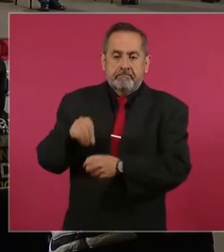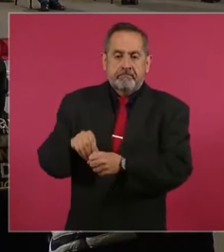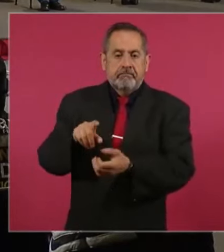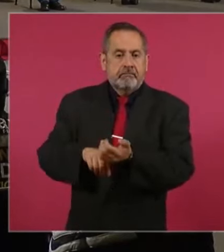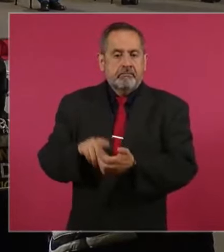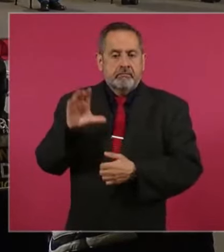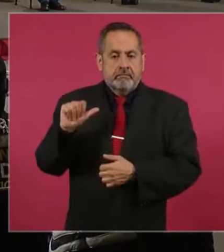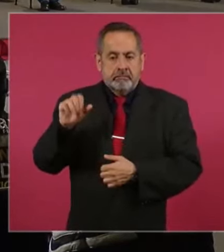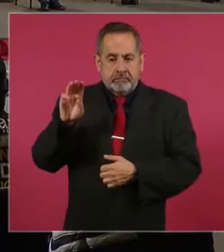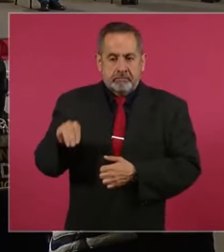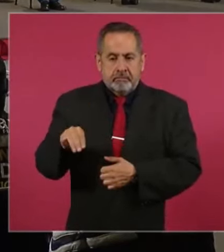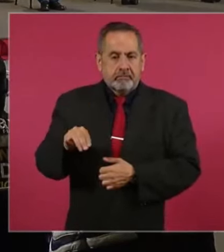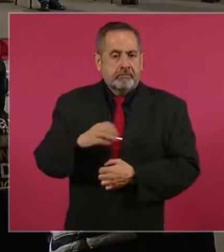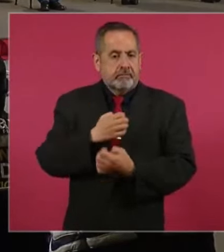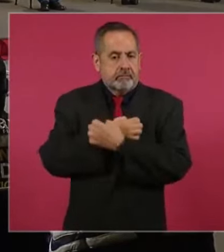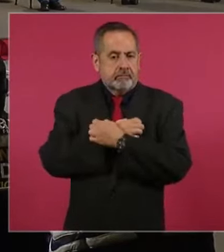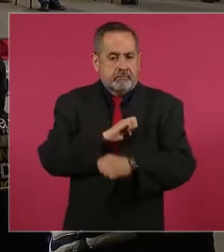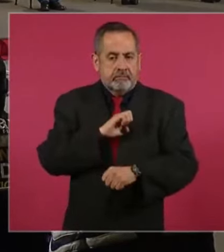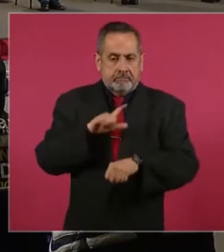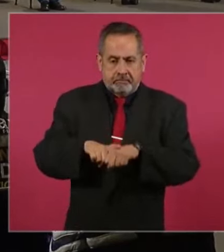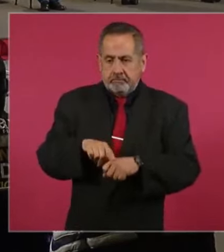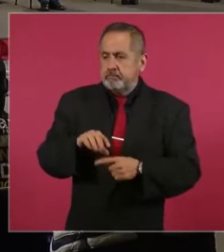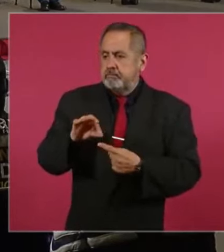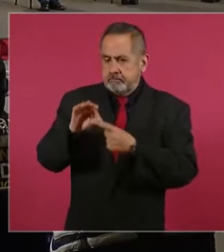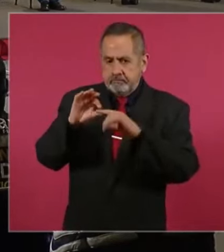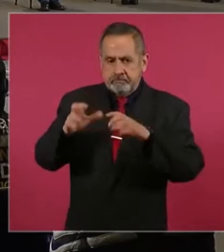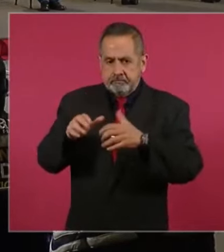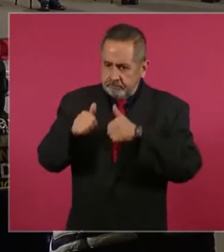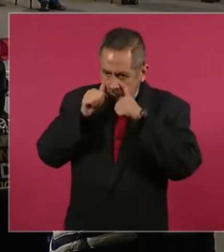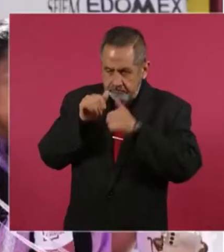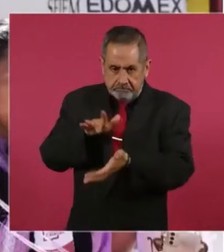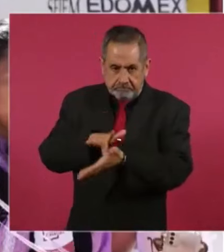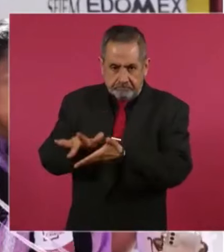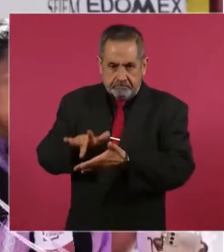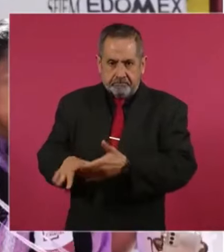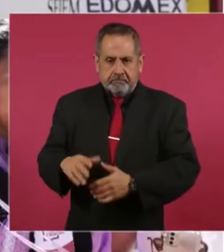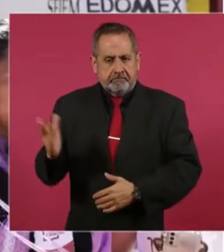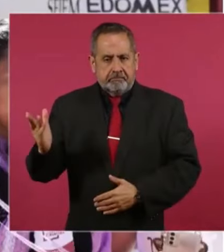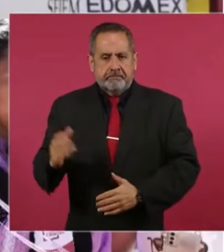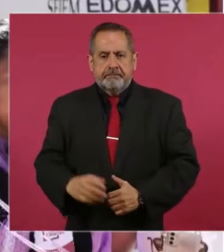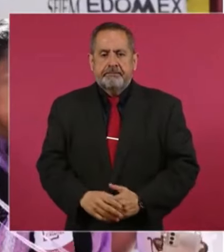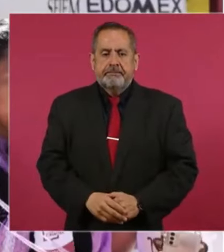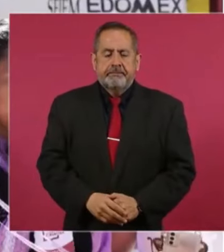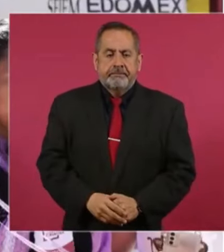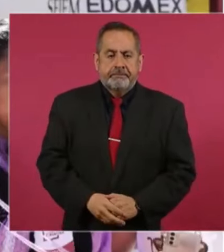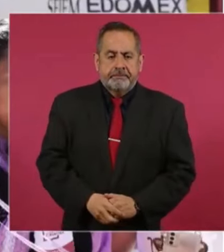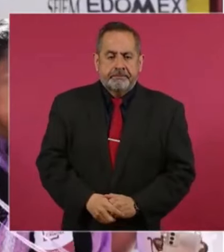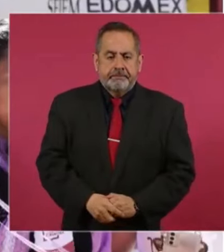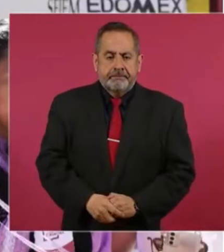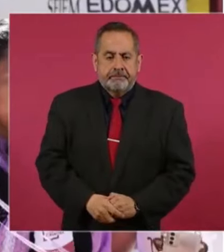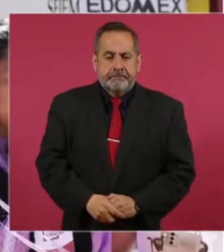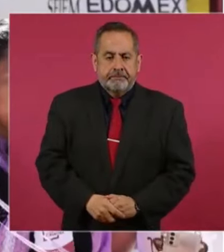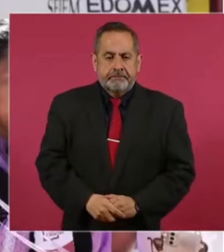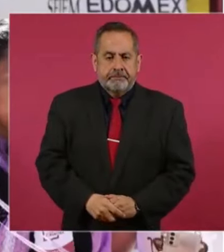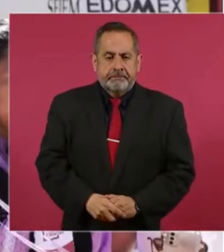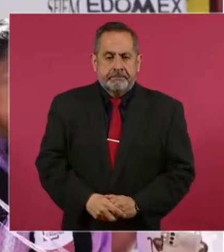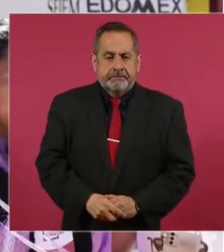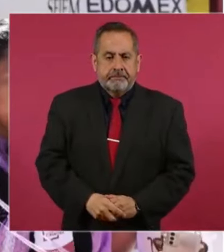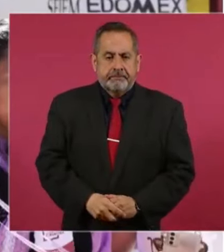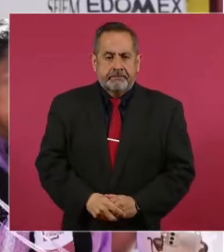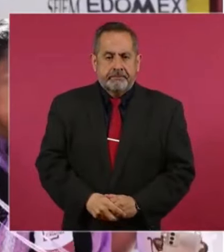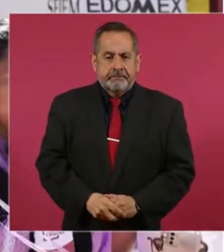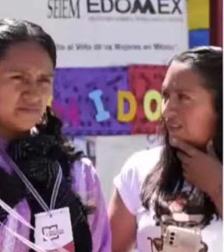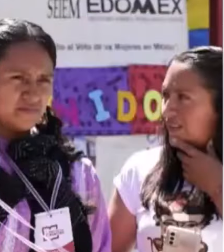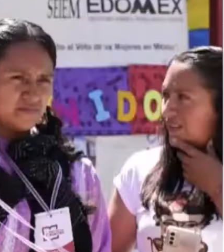múltiple de educación especial. En relación con lo anterior, en la siguiente gráfica podemos observar en color